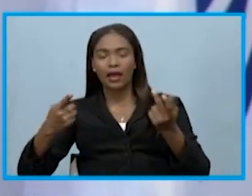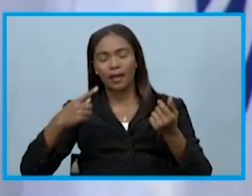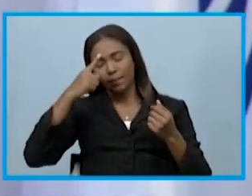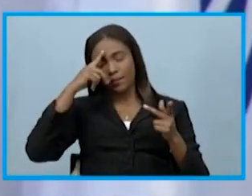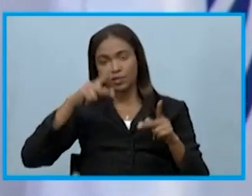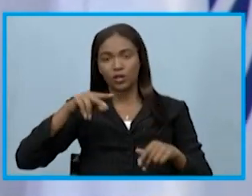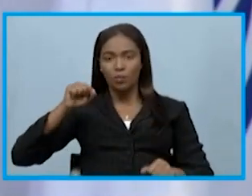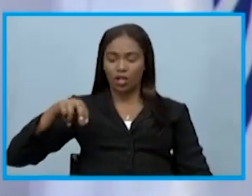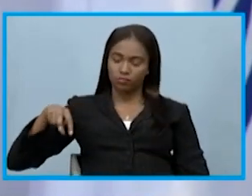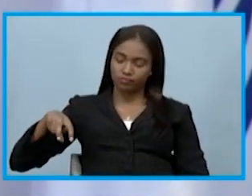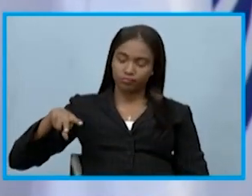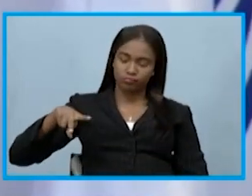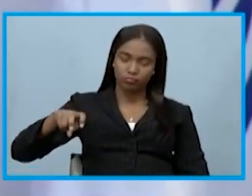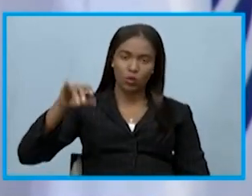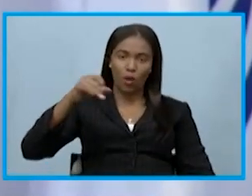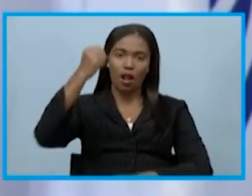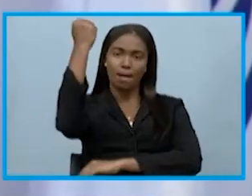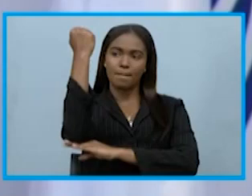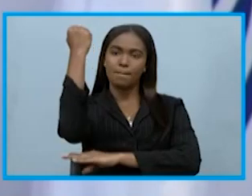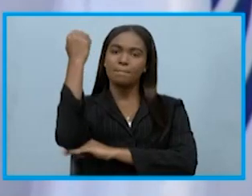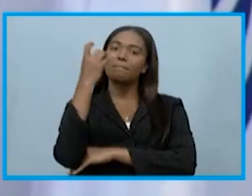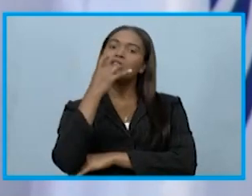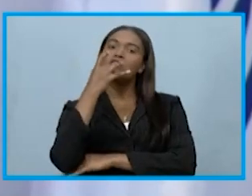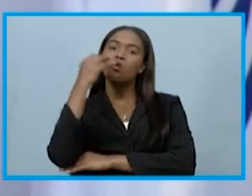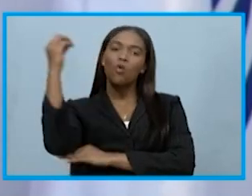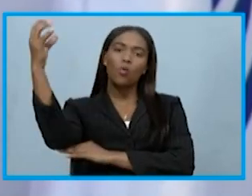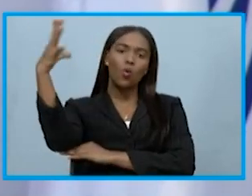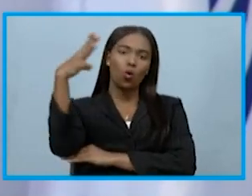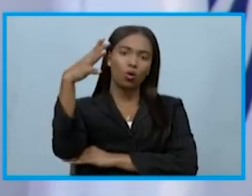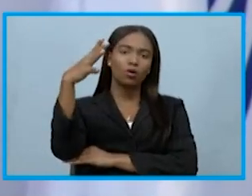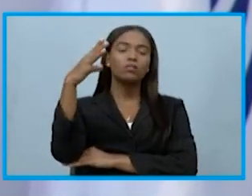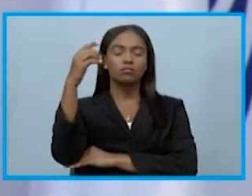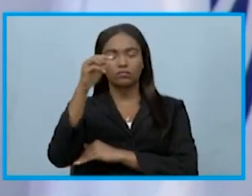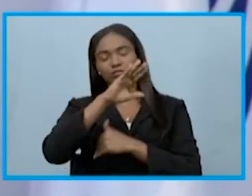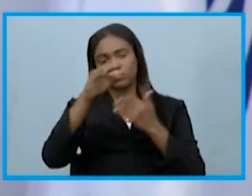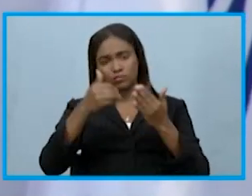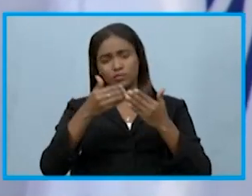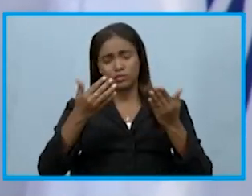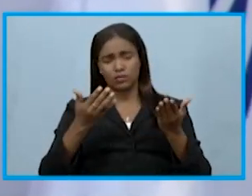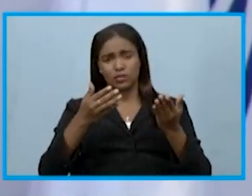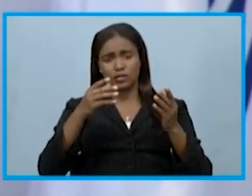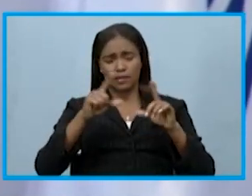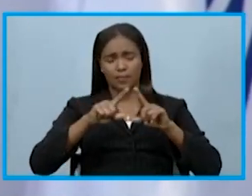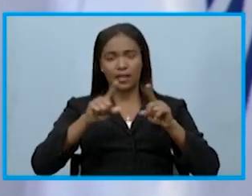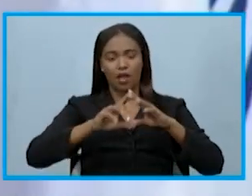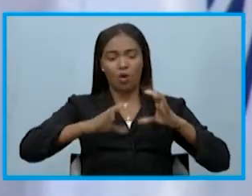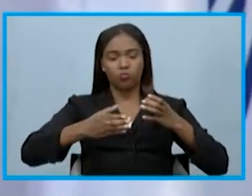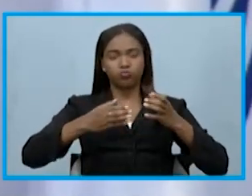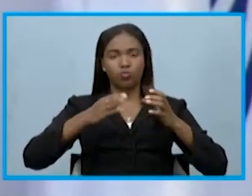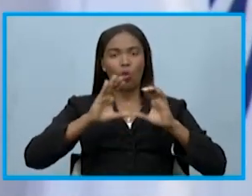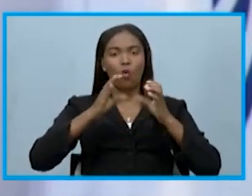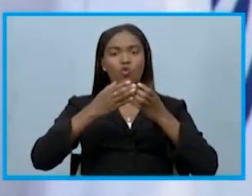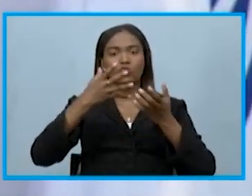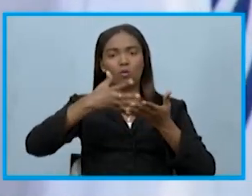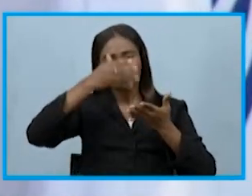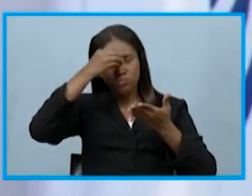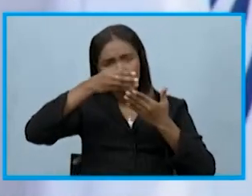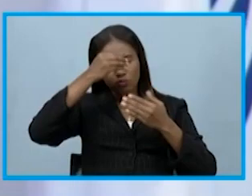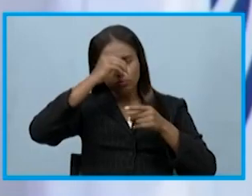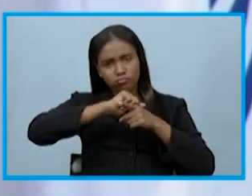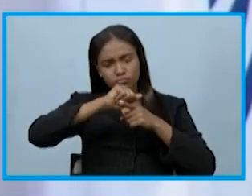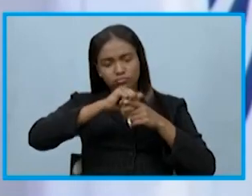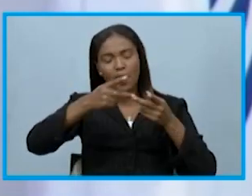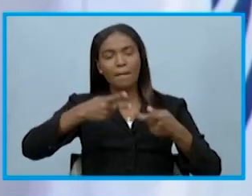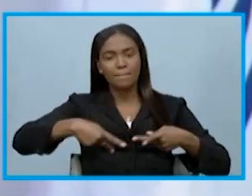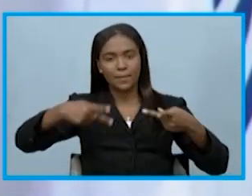iluminación y el remozamiento del Centro Comunal Ingeniero Pedro Bonilla en el Parque